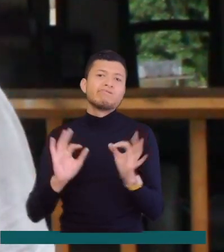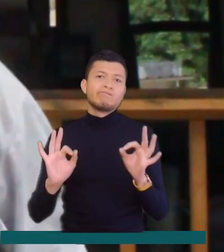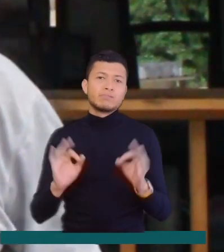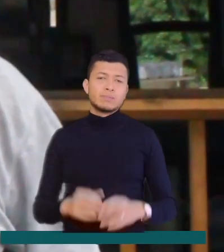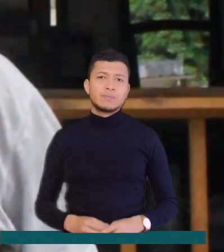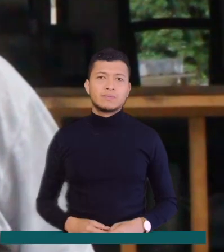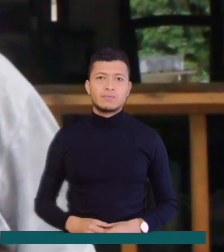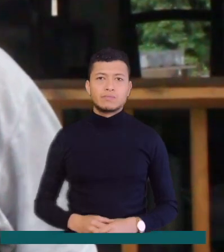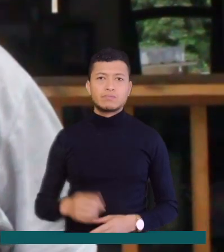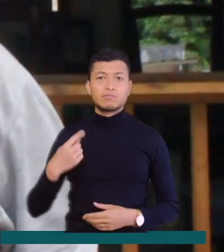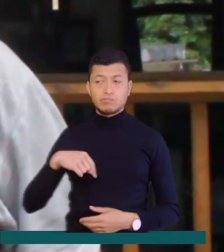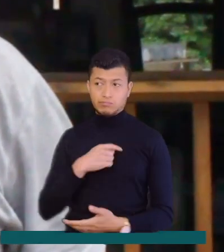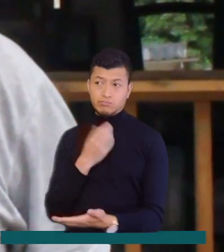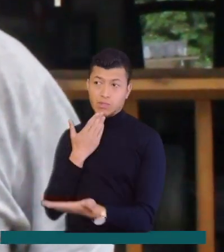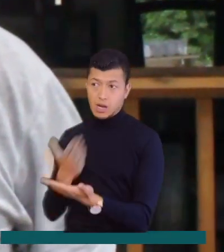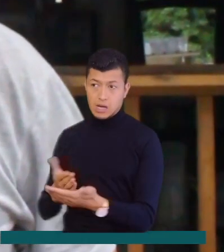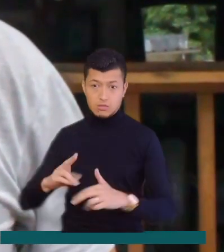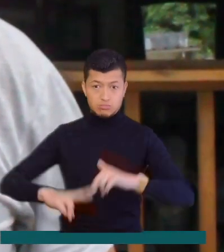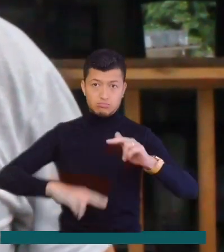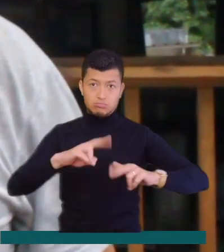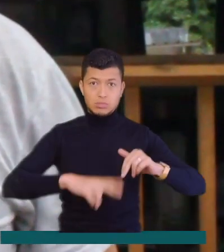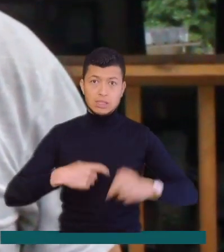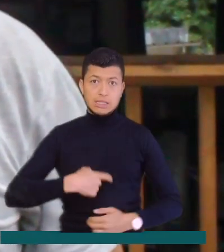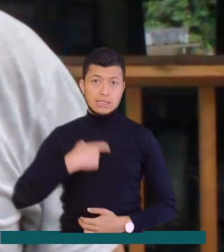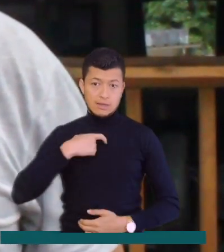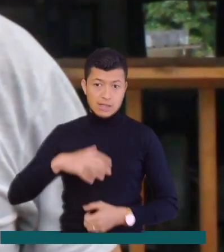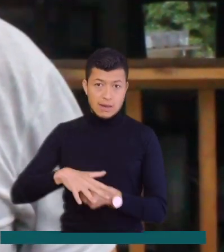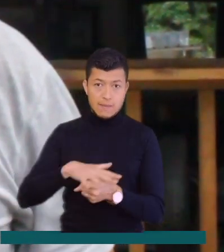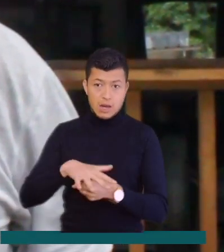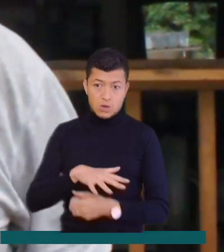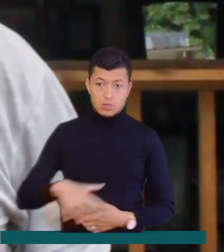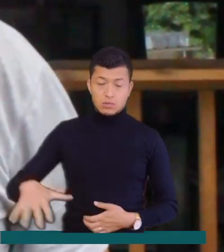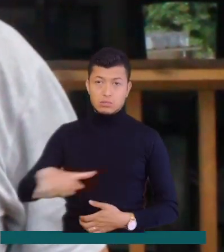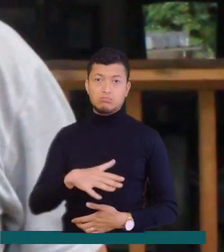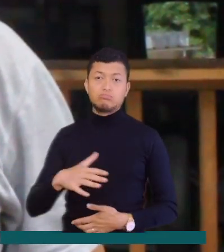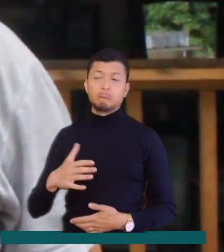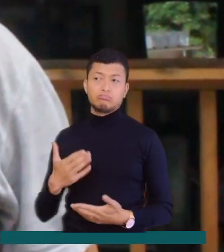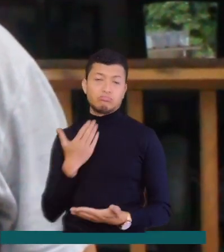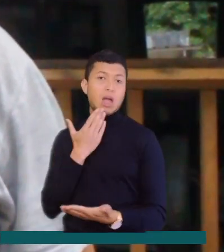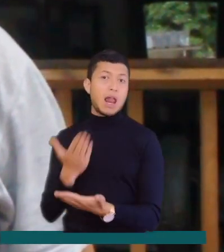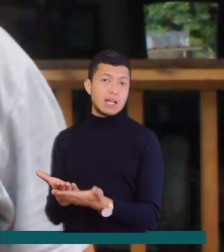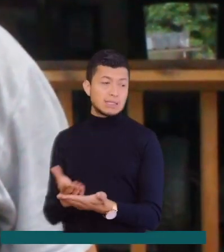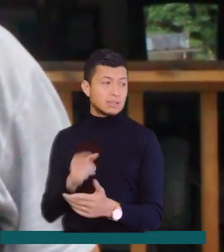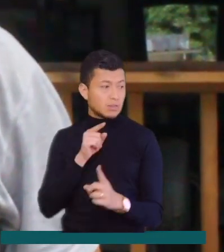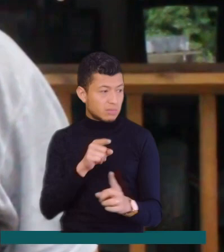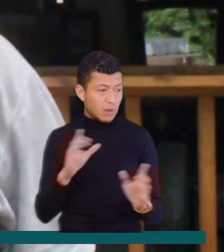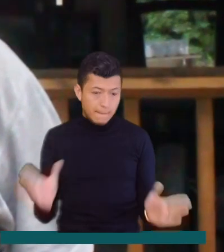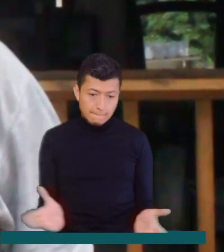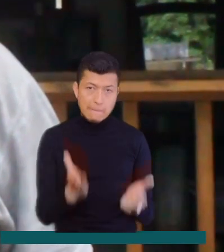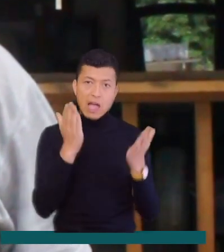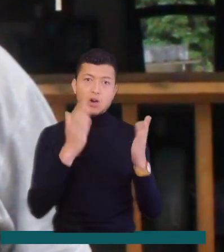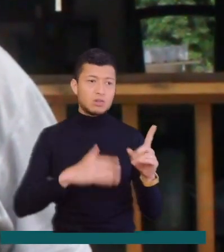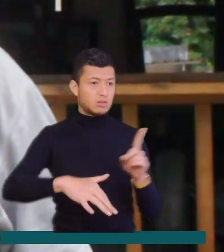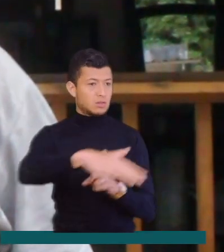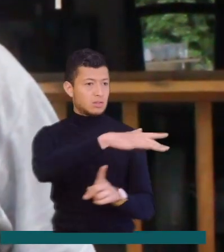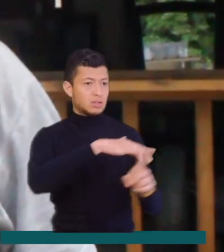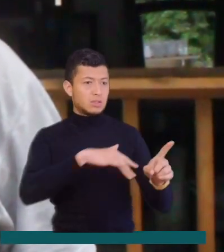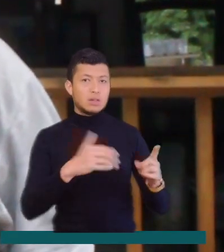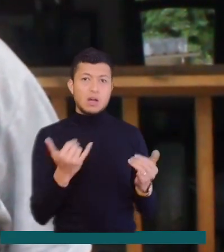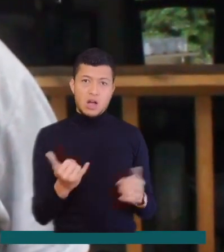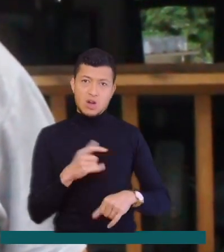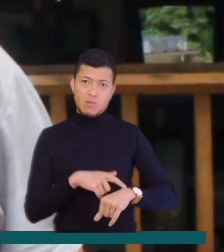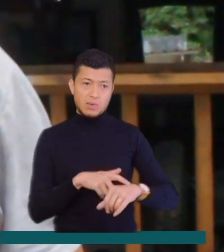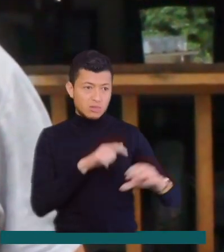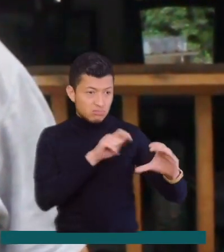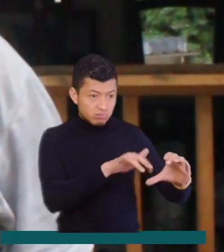agradecidos por toda obra civil que se realice en el barrio, porque se trata de mejorar las condiciones, en este caso el